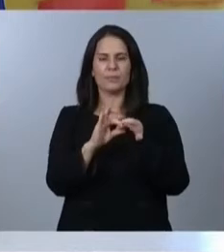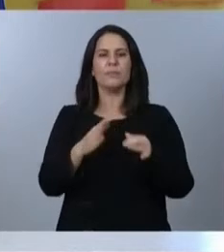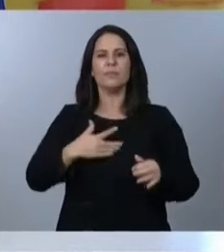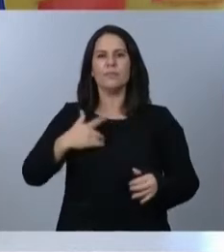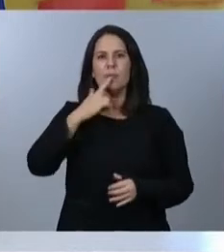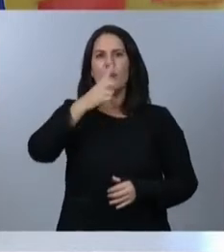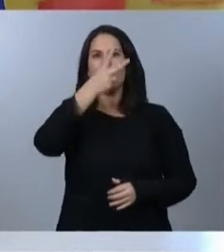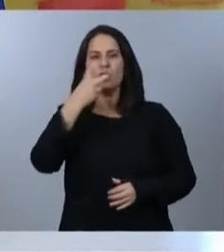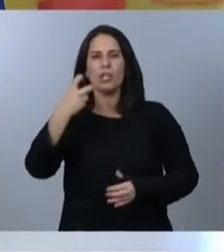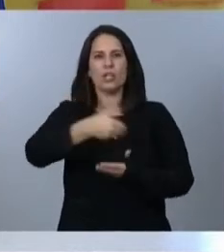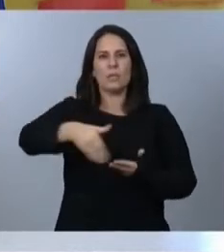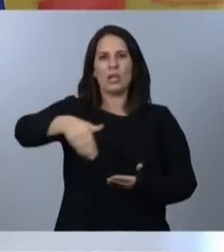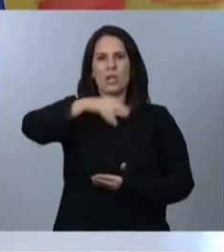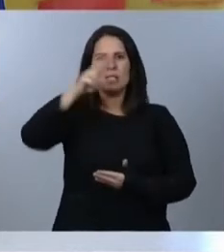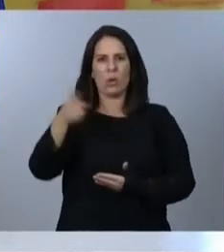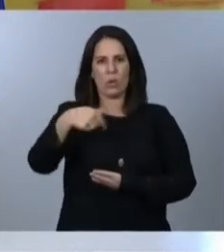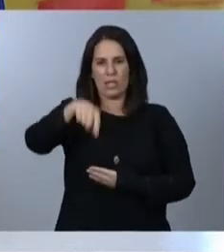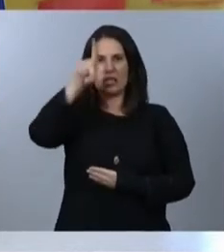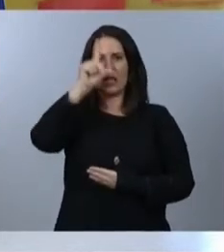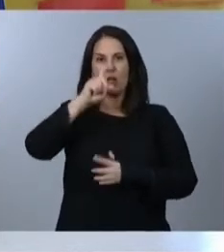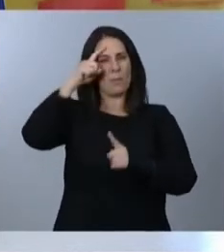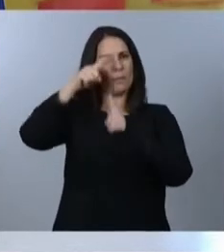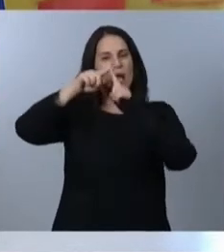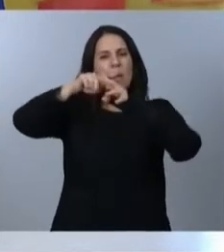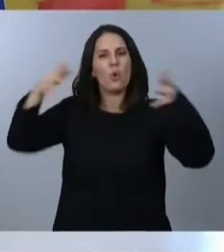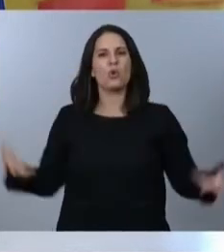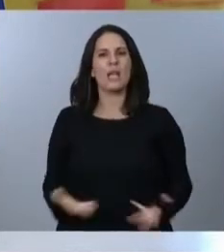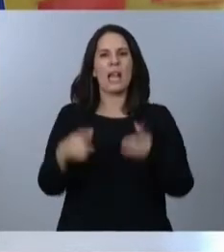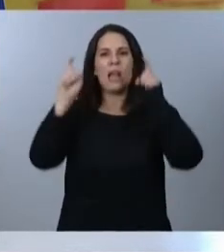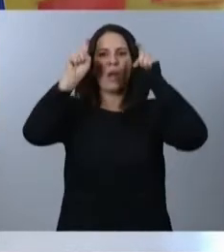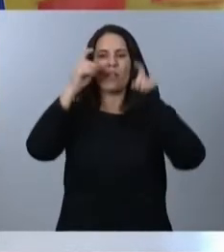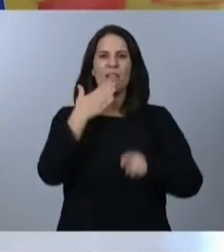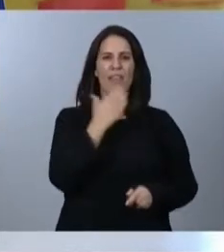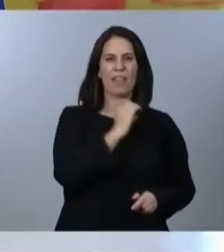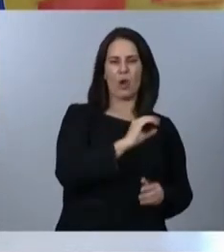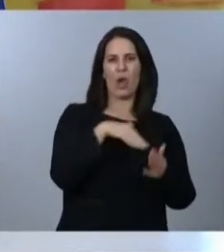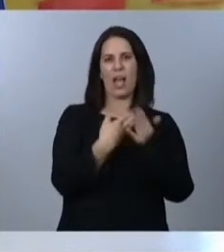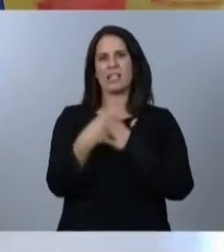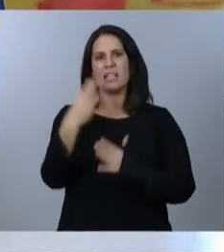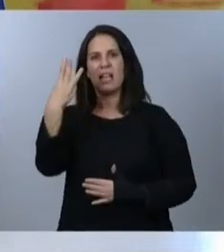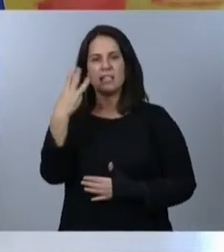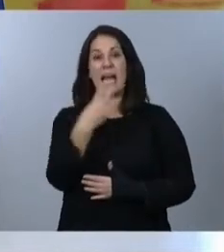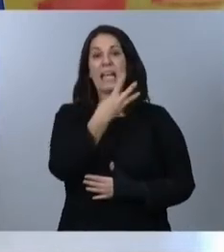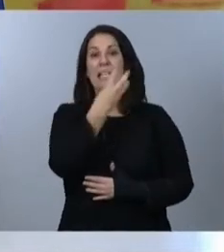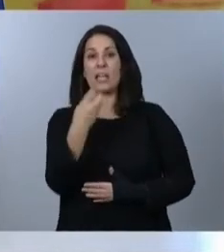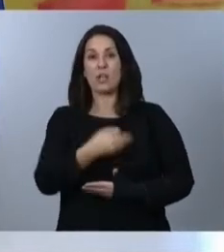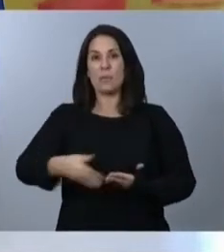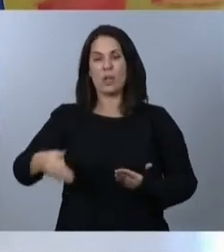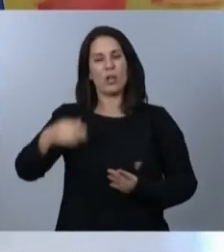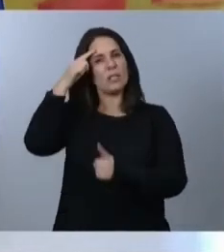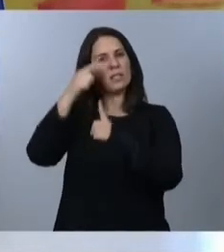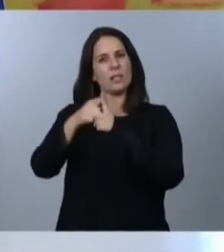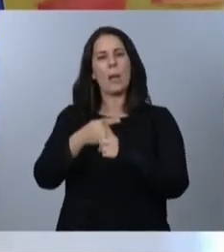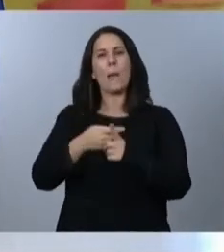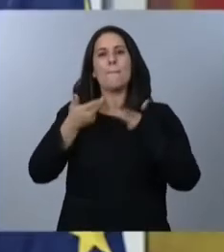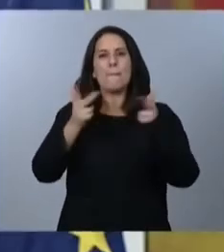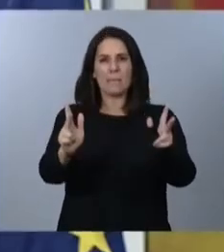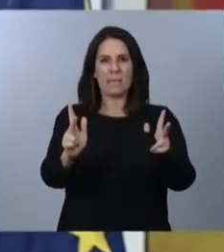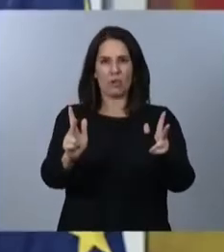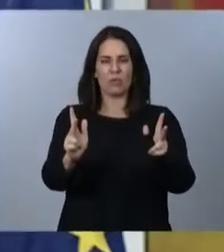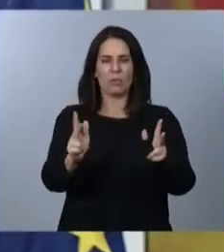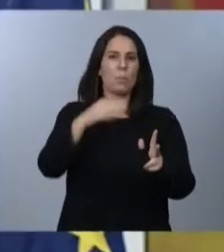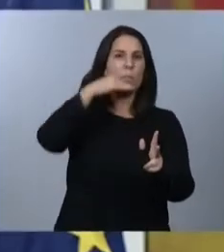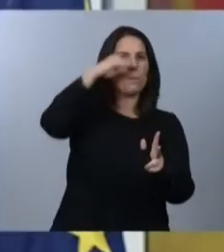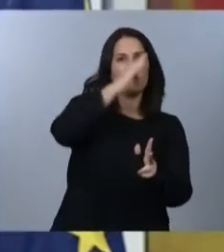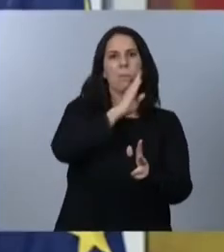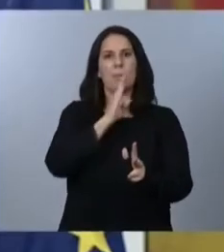este año para impulsar la educación de 0 a 3 años. 300 millones para igualar los permisos de maternidad y de paternidad en